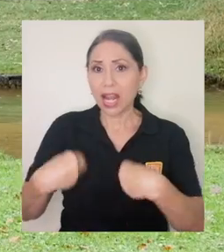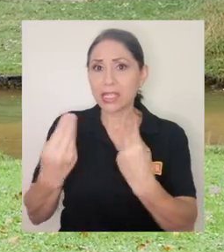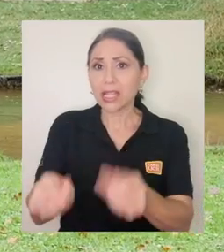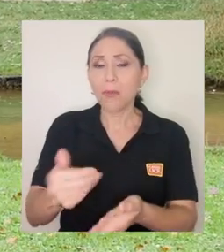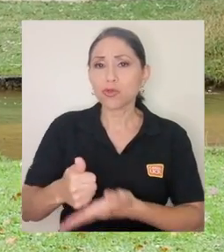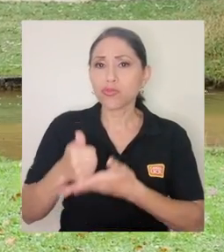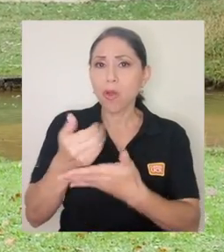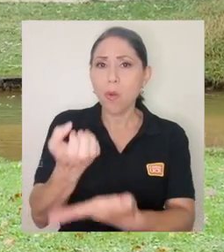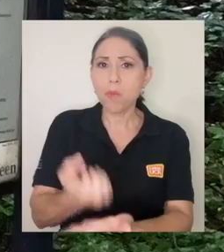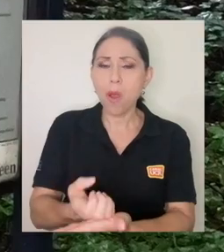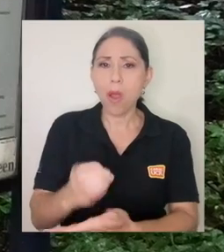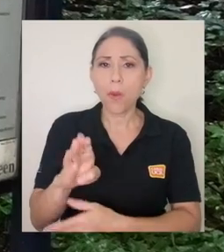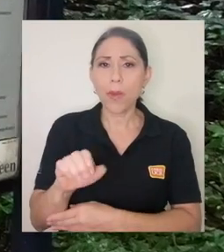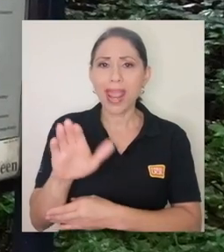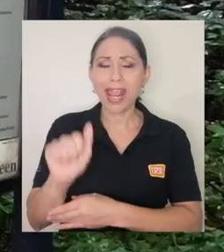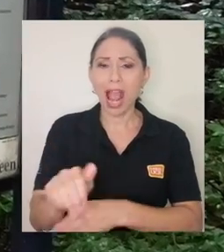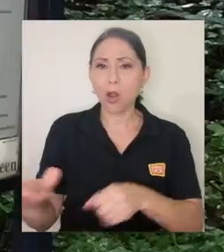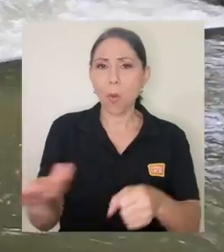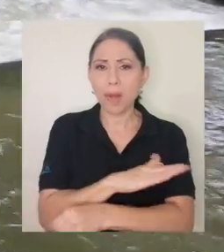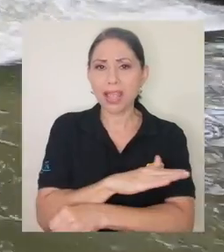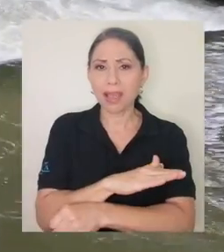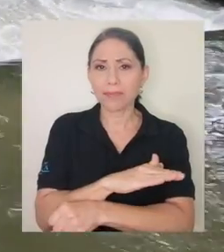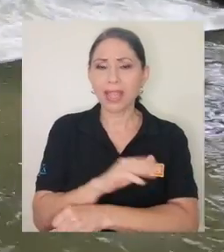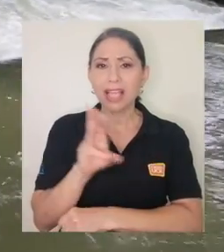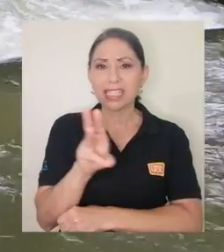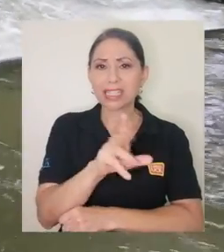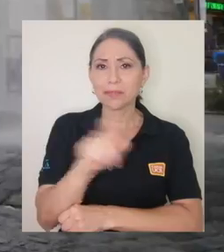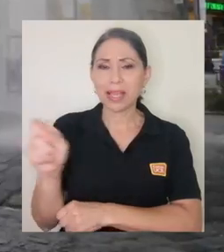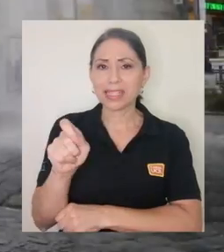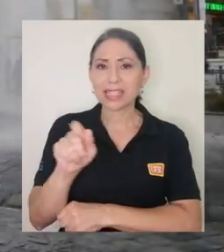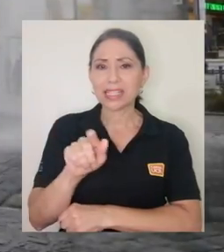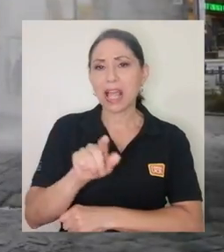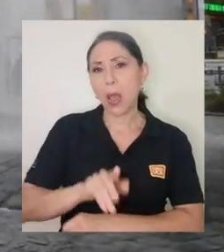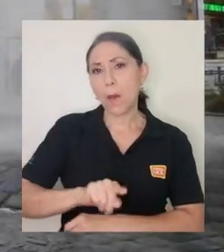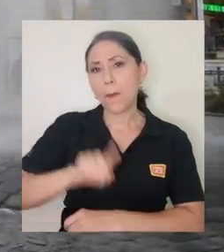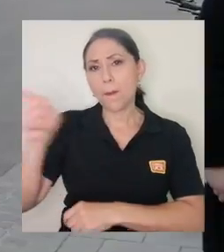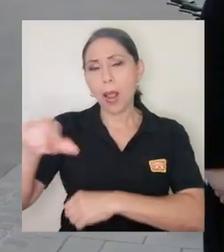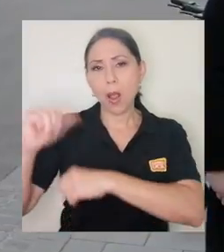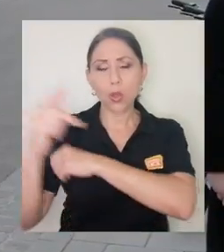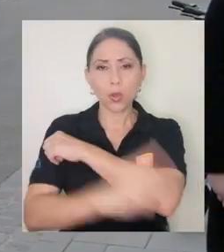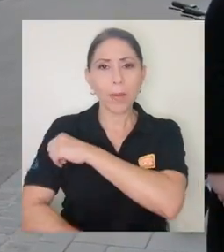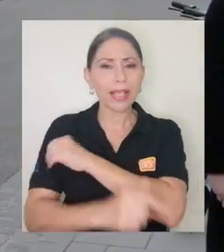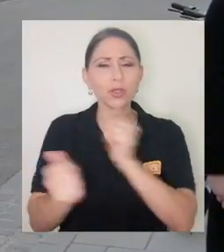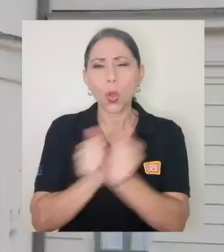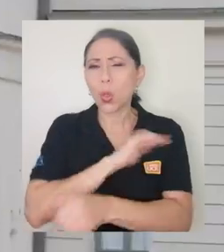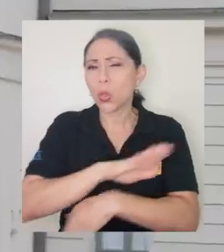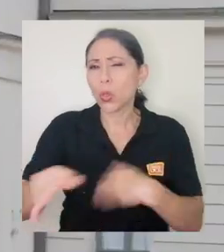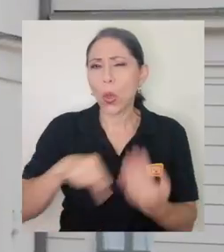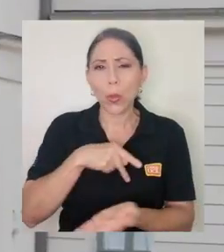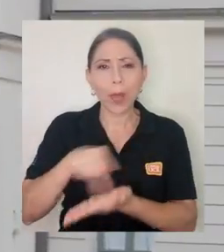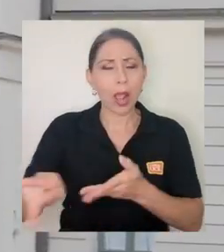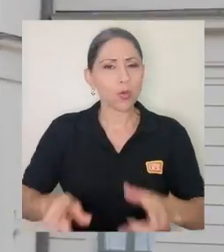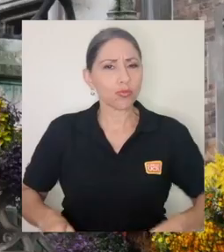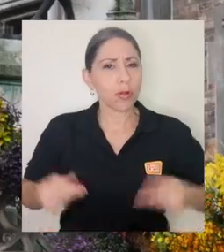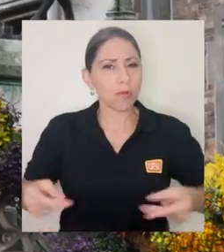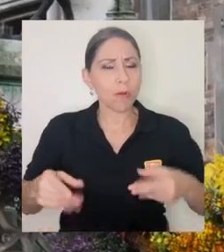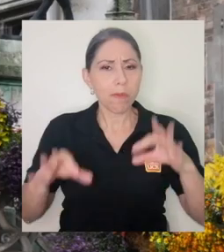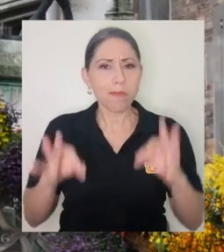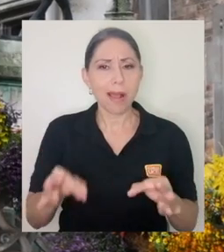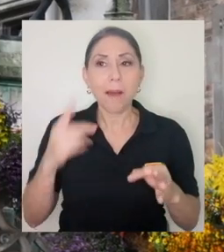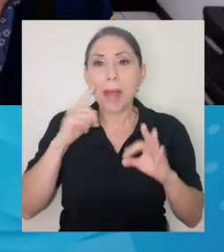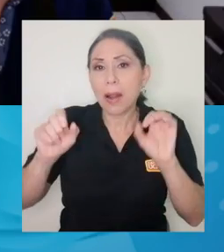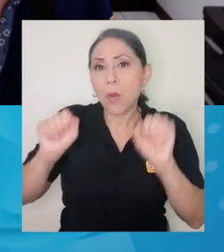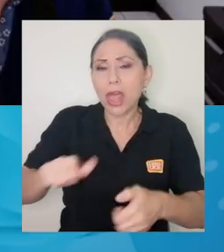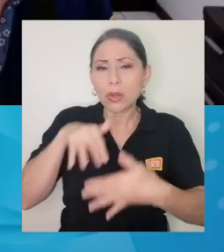completa, o sea, va un semestre con todos los gastos pagos para poder ir y realizar sus intercambios. Pero cuando ya